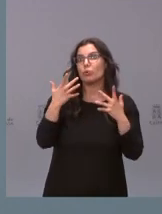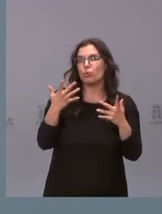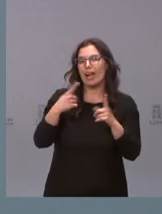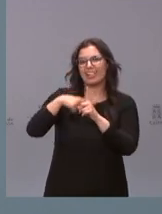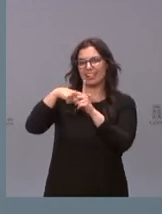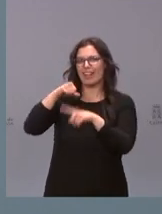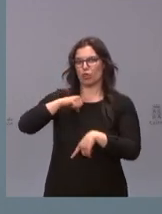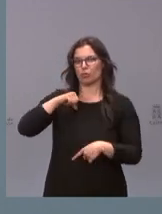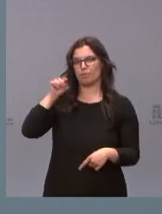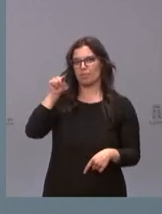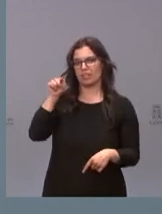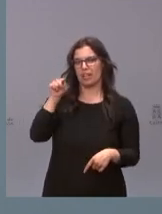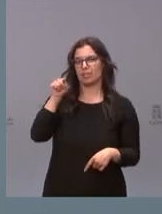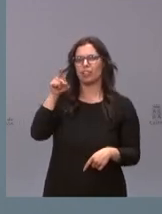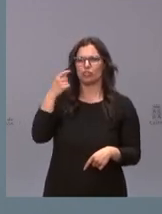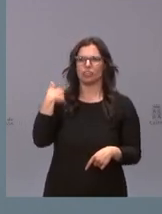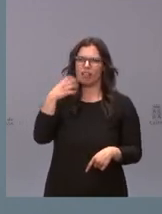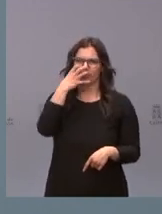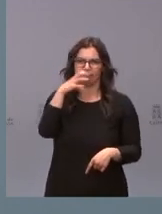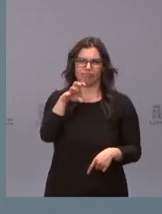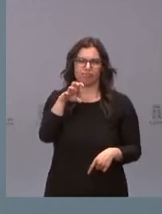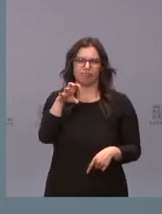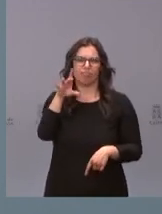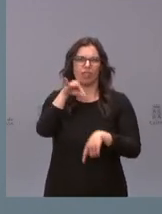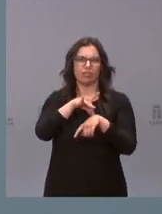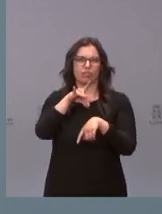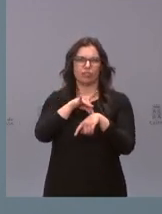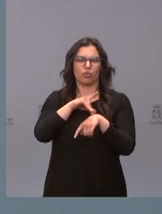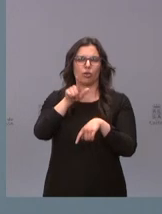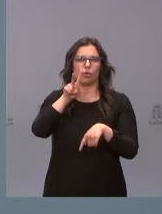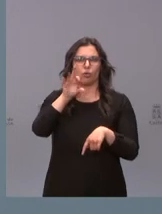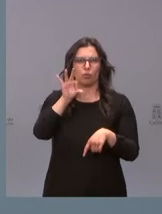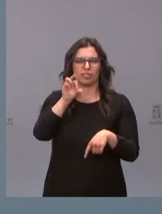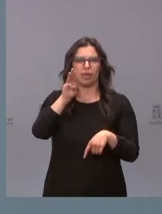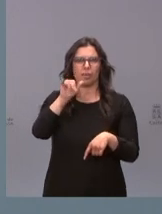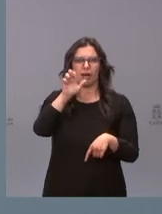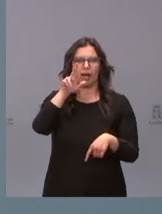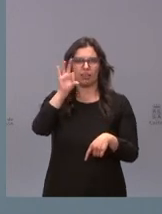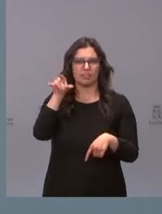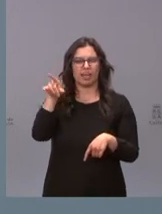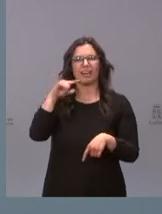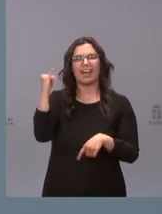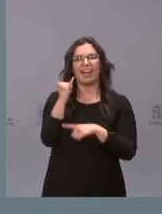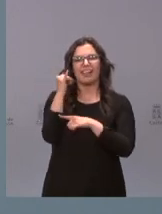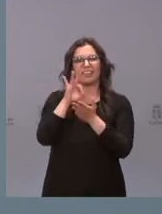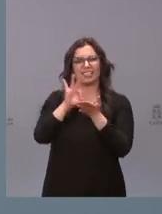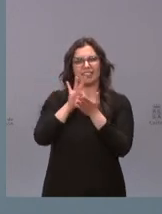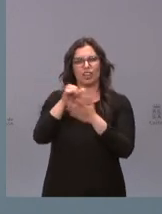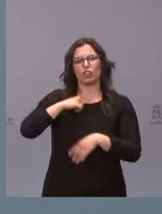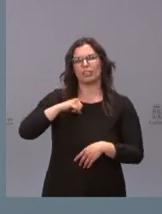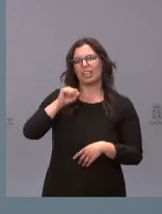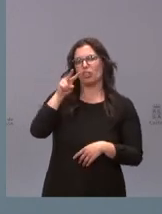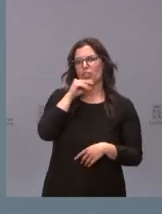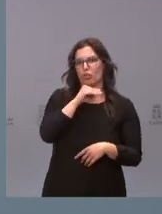hospitalario y esto lo ha denunciado ya el doctor Luis Pazares, jefe de servicio del 12 de octubre y presidente de la SEICA,